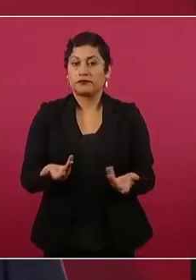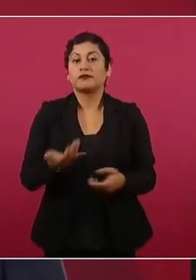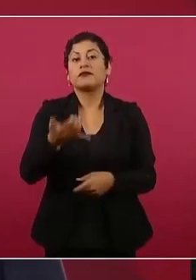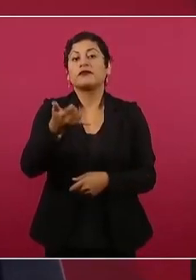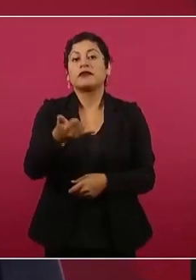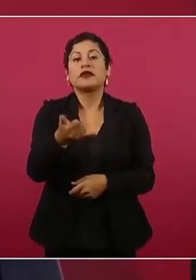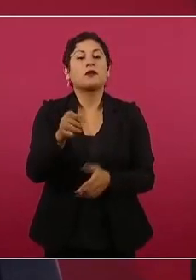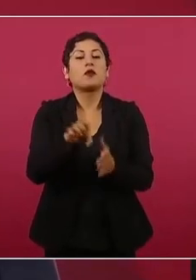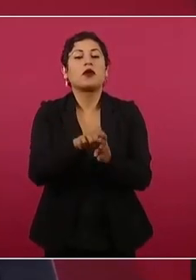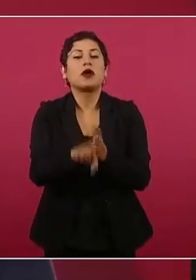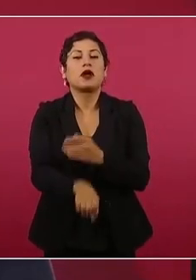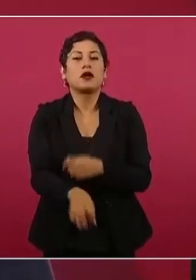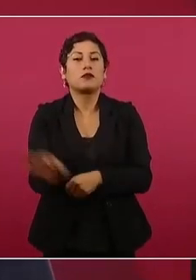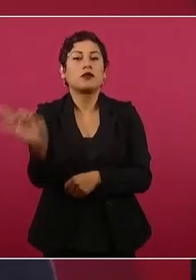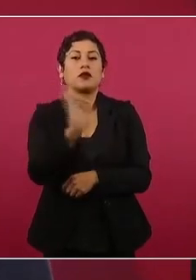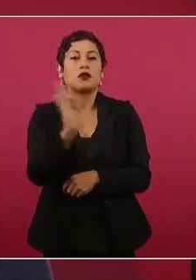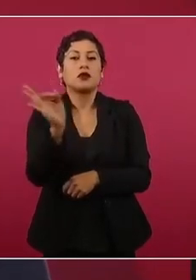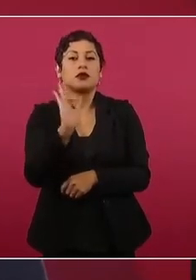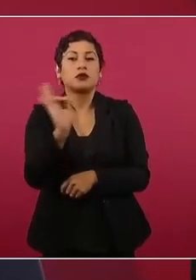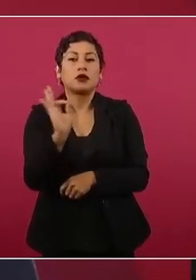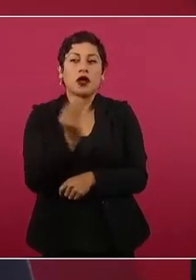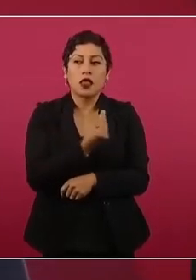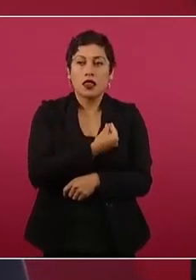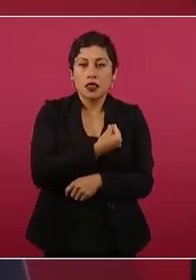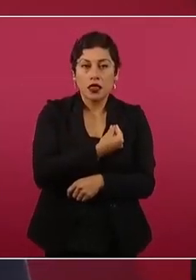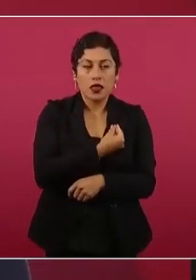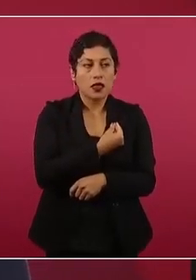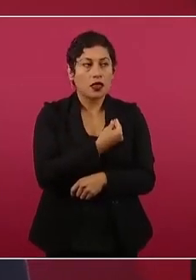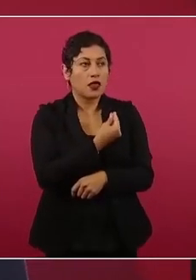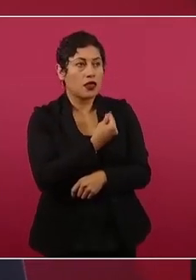se acepta